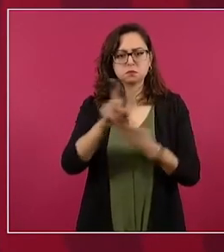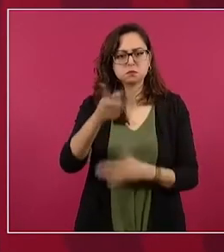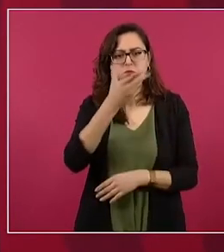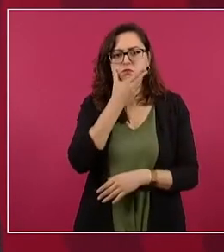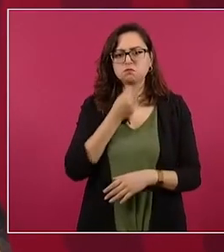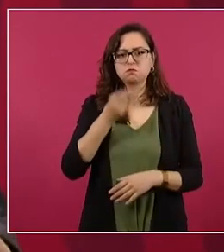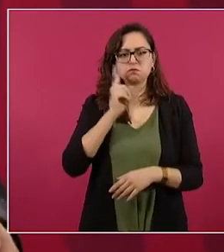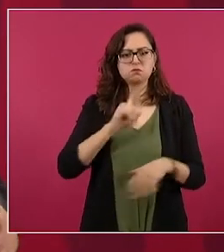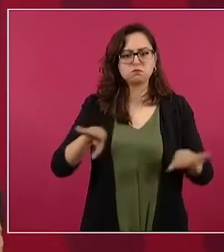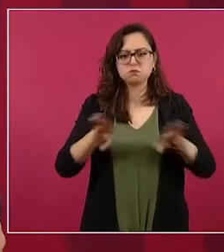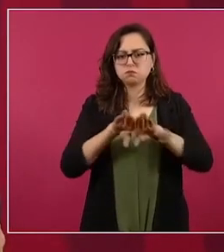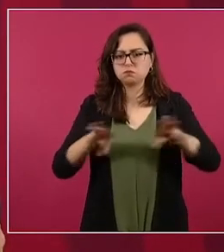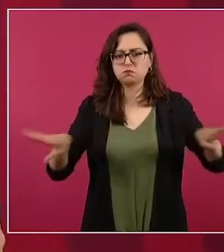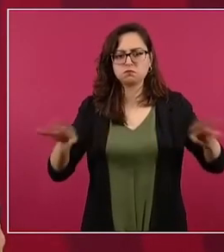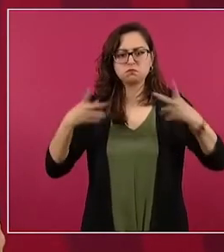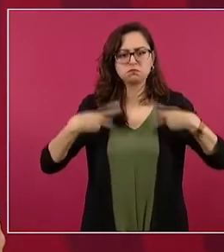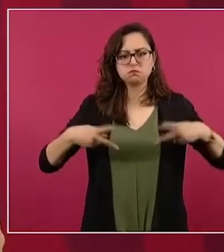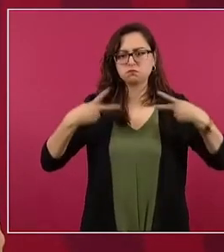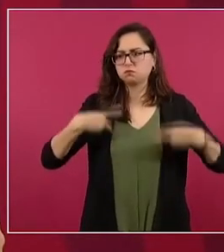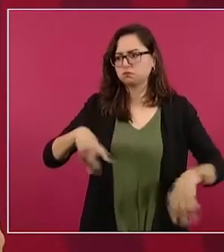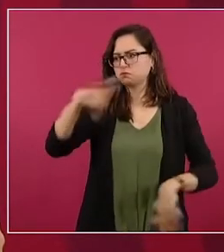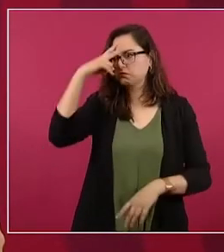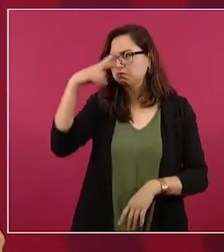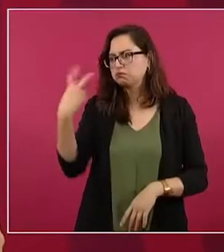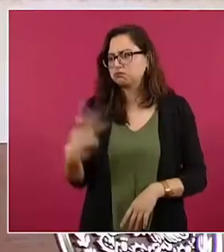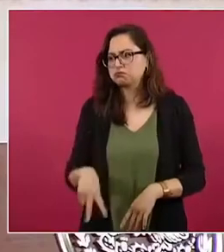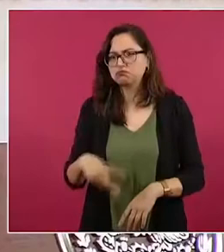mexicanos, mujeres y hombres,